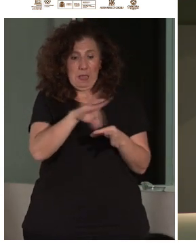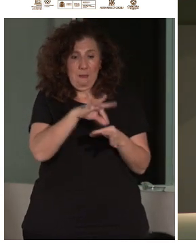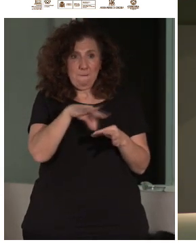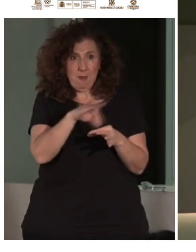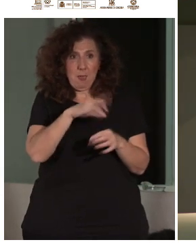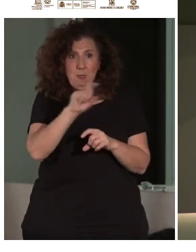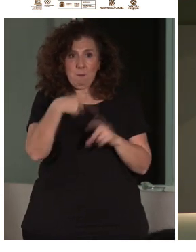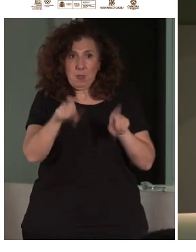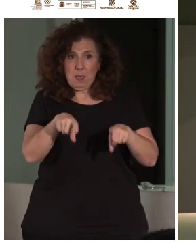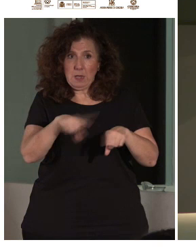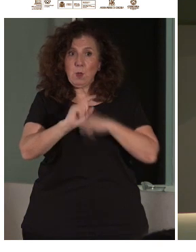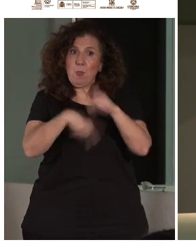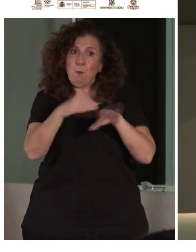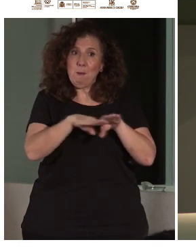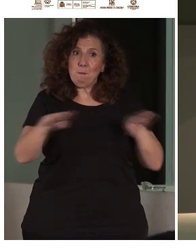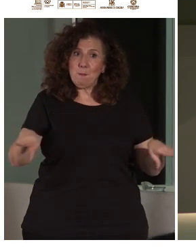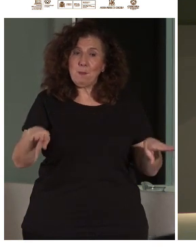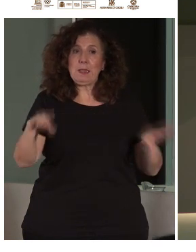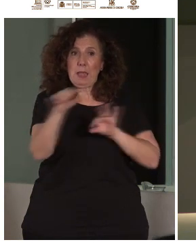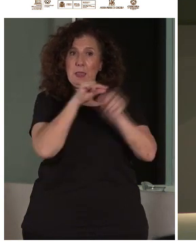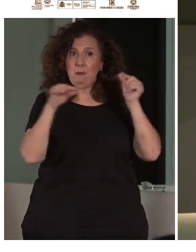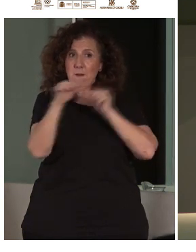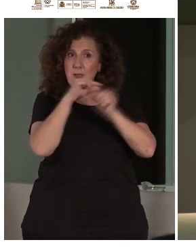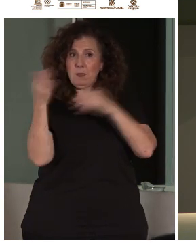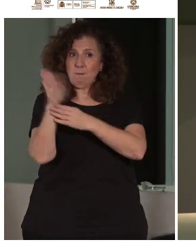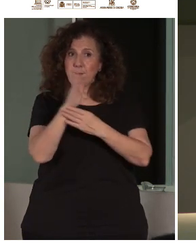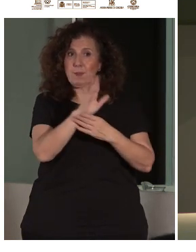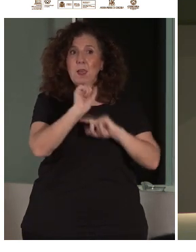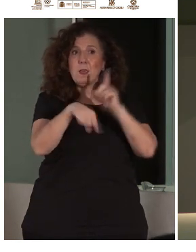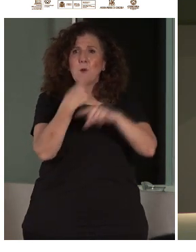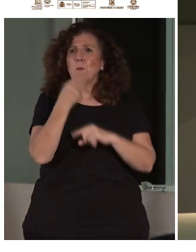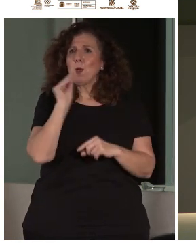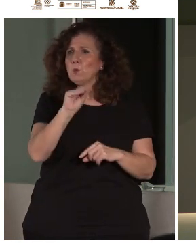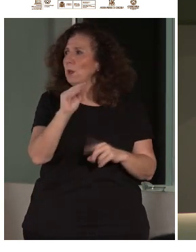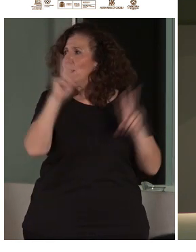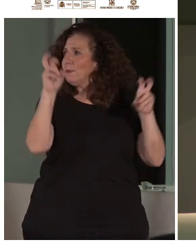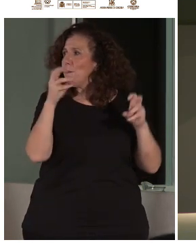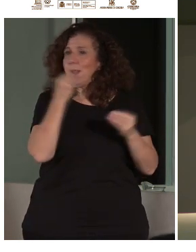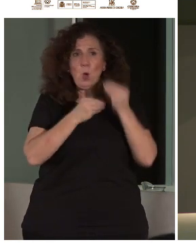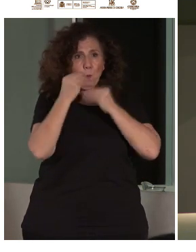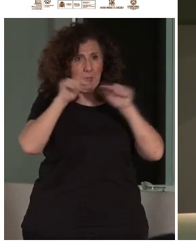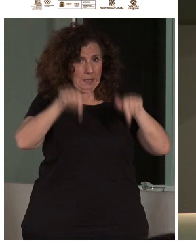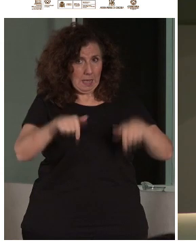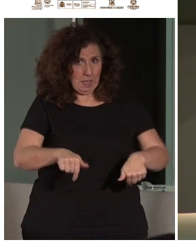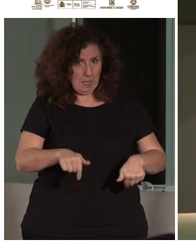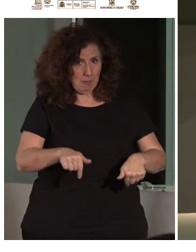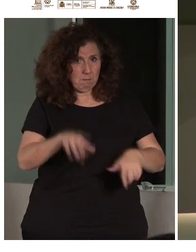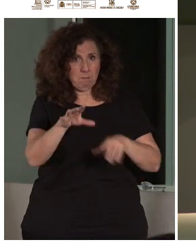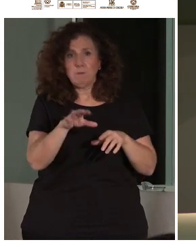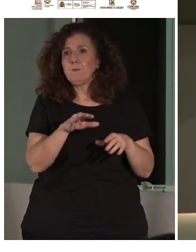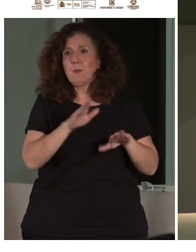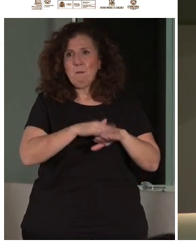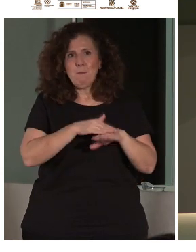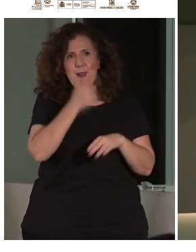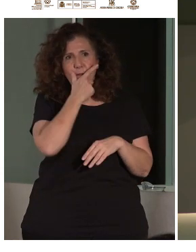Después haremos la mesa redonda y comentaros también porque hay personas que habéis preguntado el tema de la comida va a ser aquí para